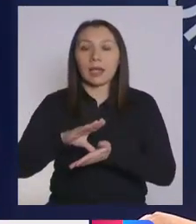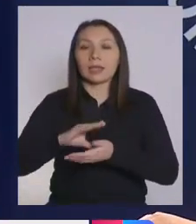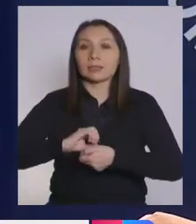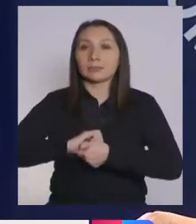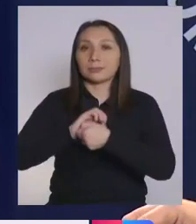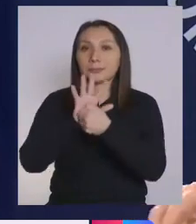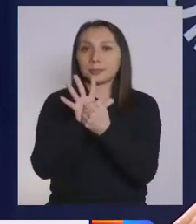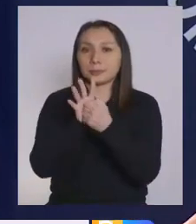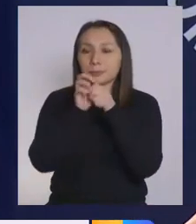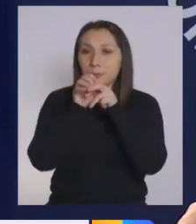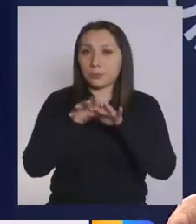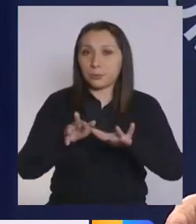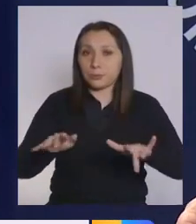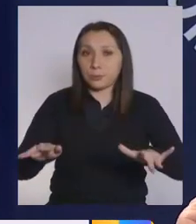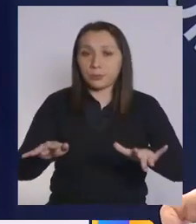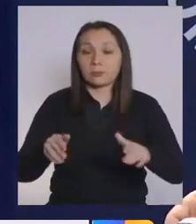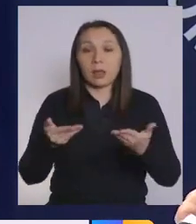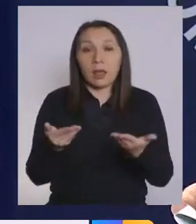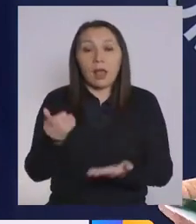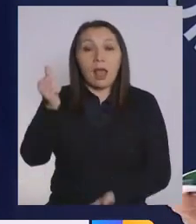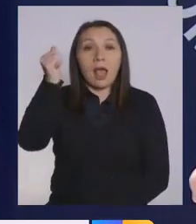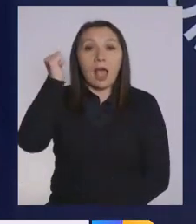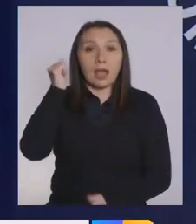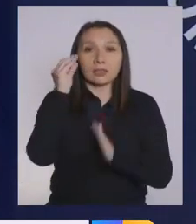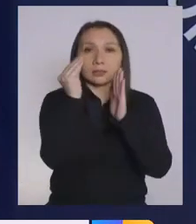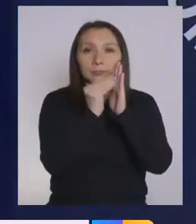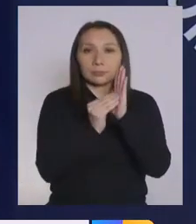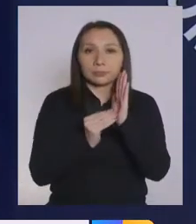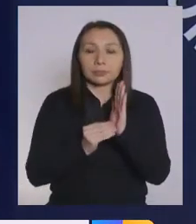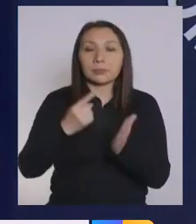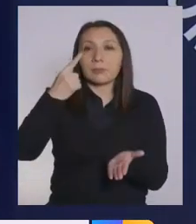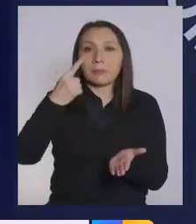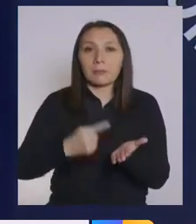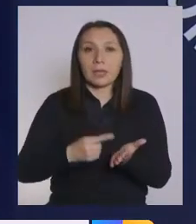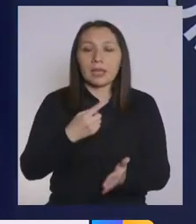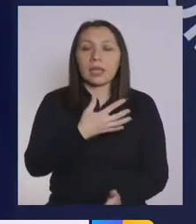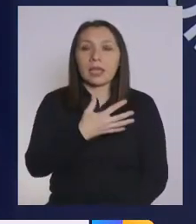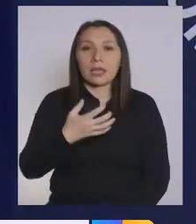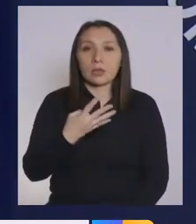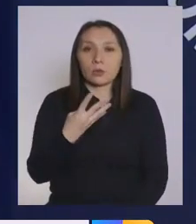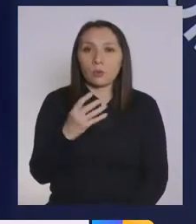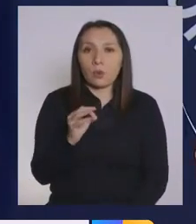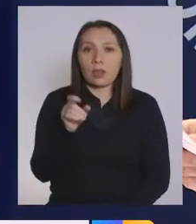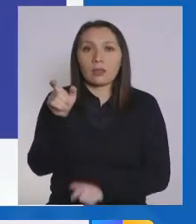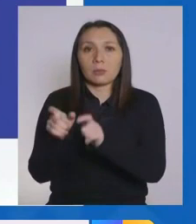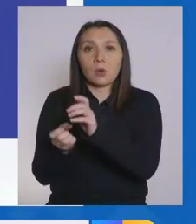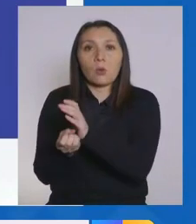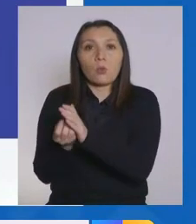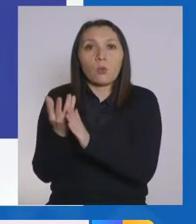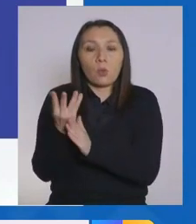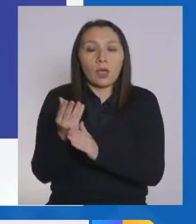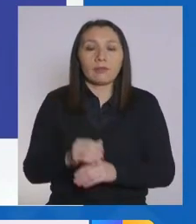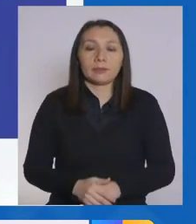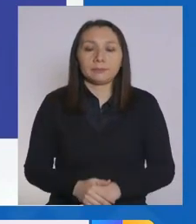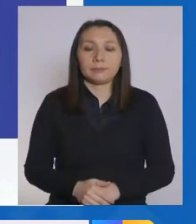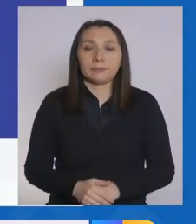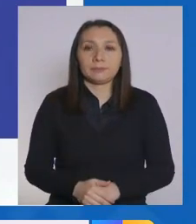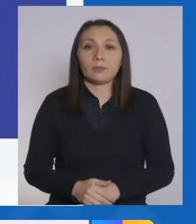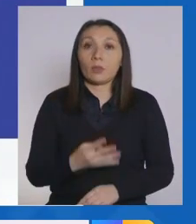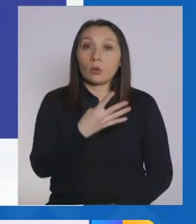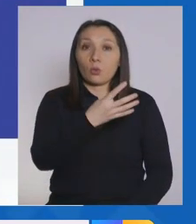pandemia COVID-19, en el día de ayer se registraron 1.540 casos nuevos, de los cuales